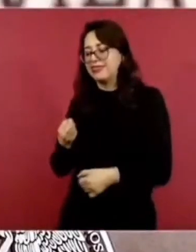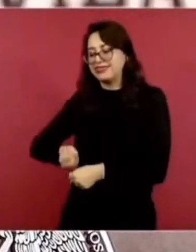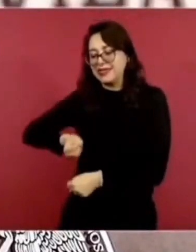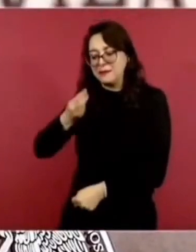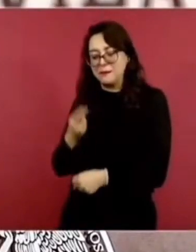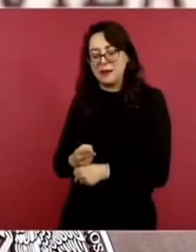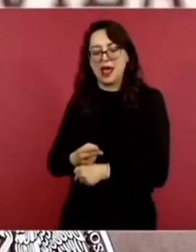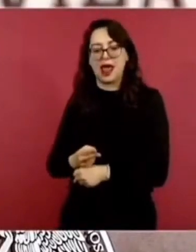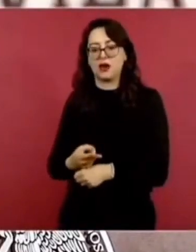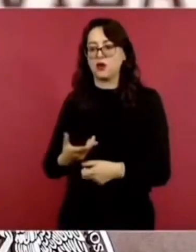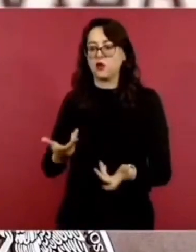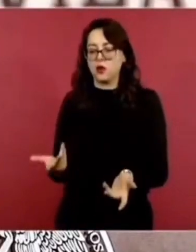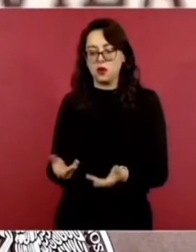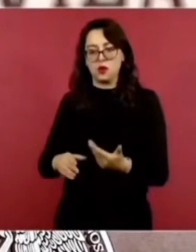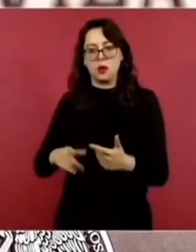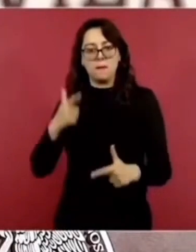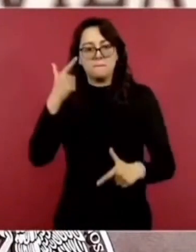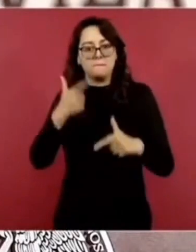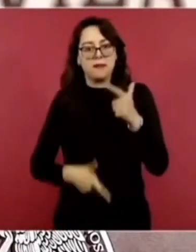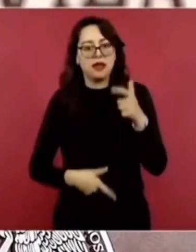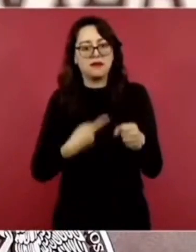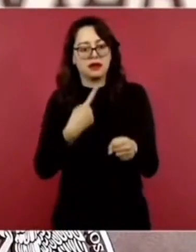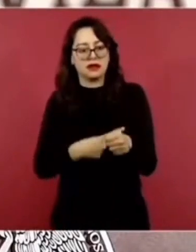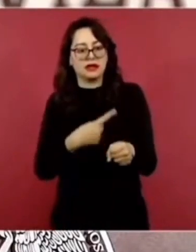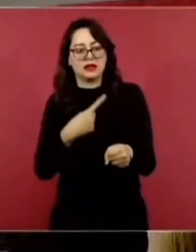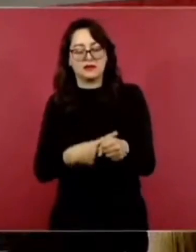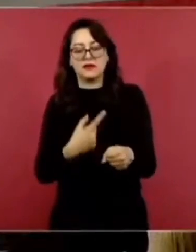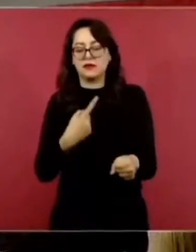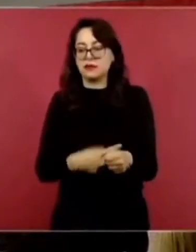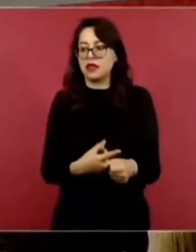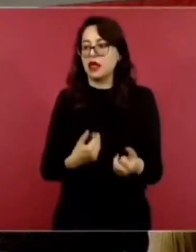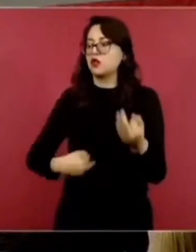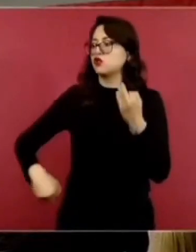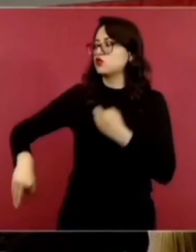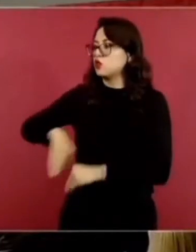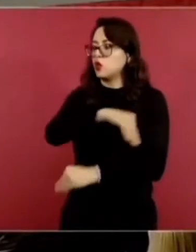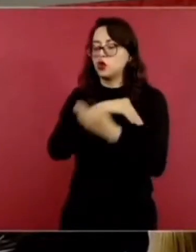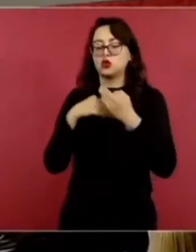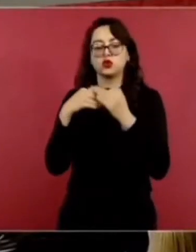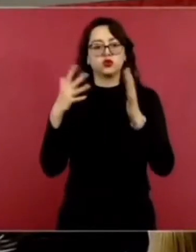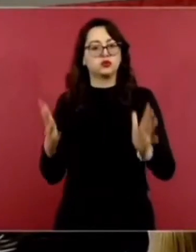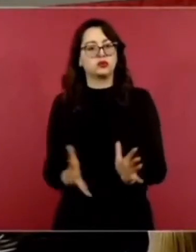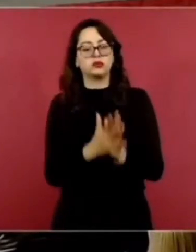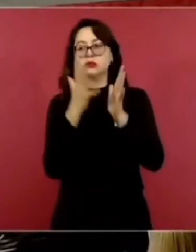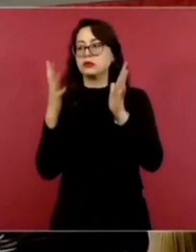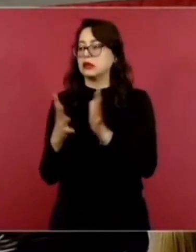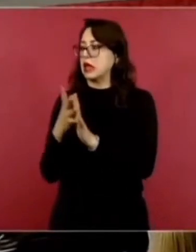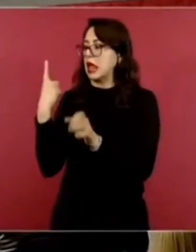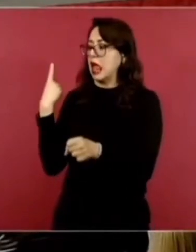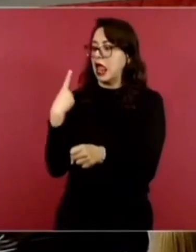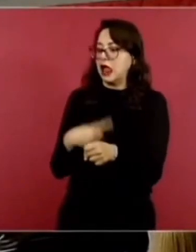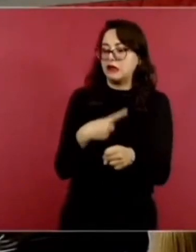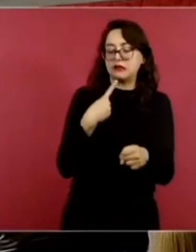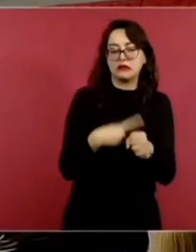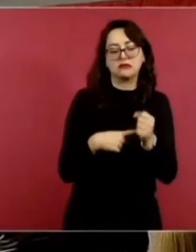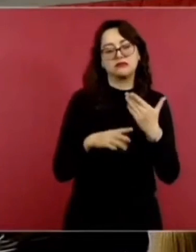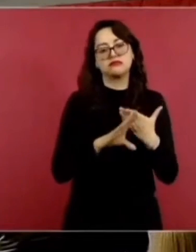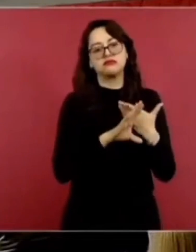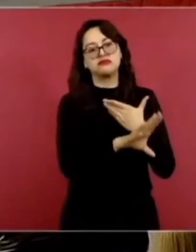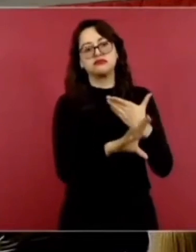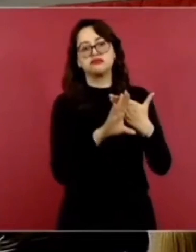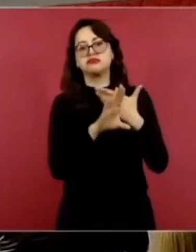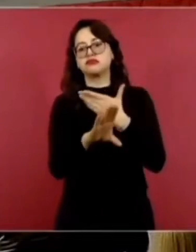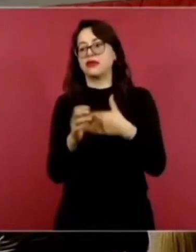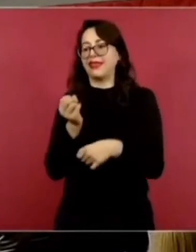dinámico en el que todos debemos participar para evitar las enfermedades y complicaciones